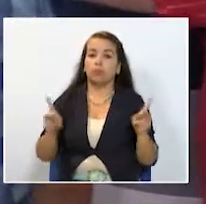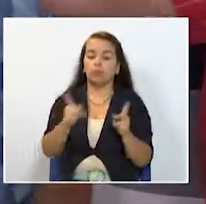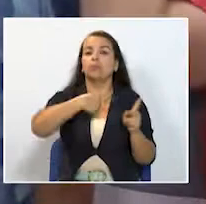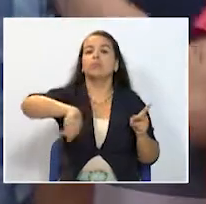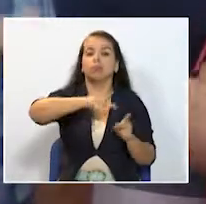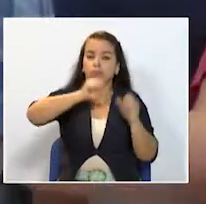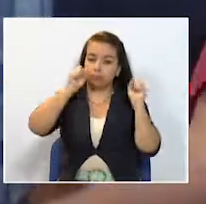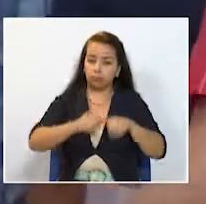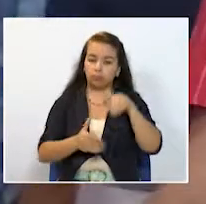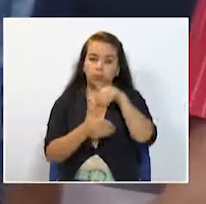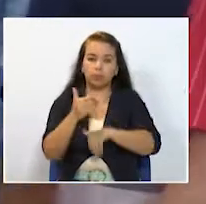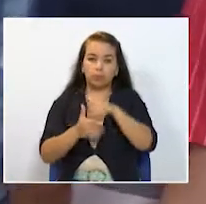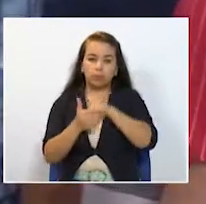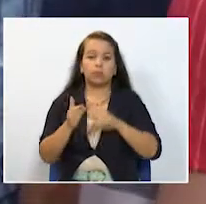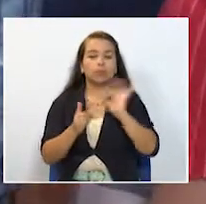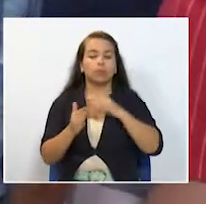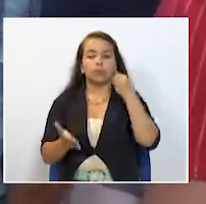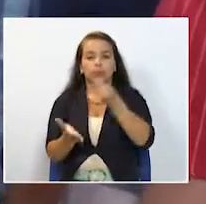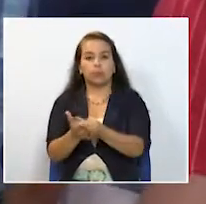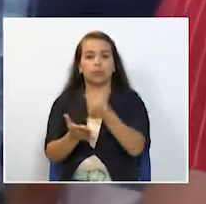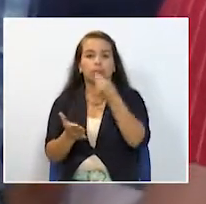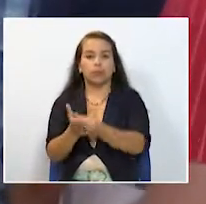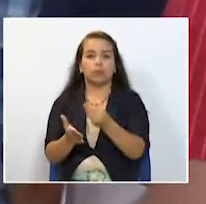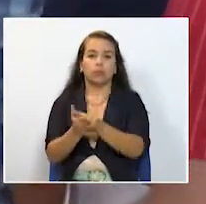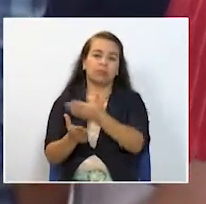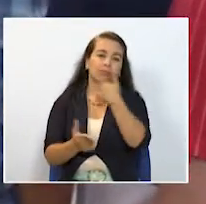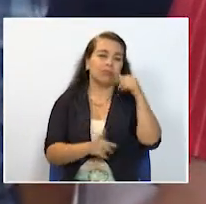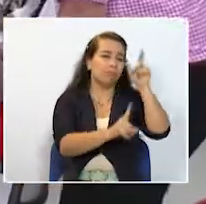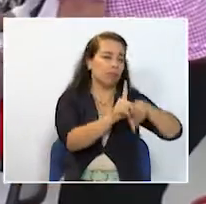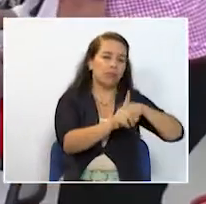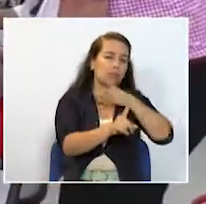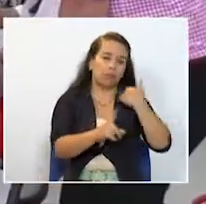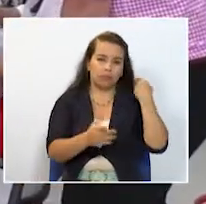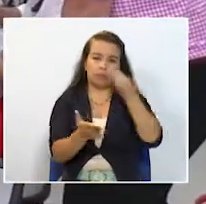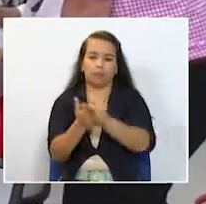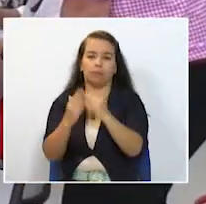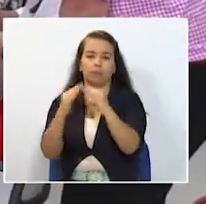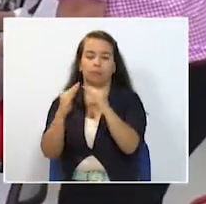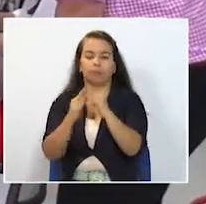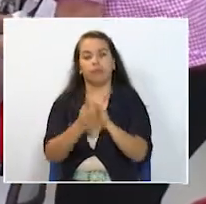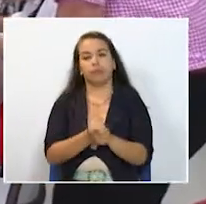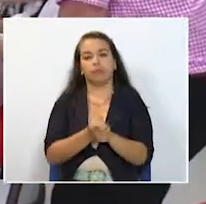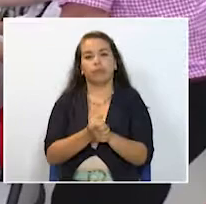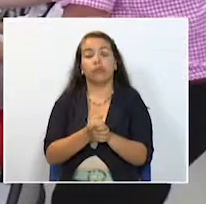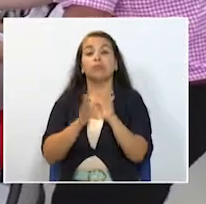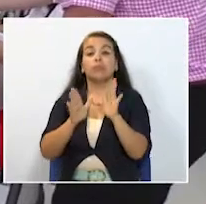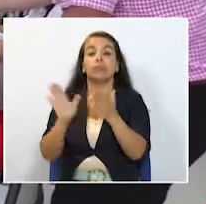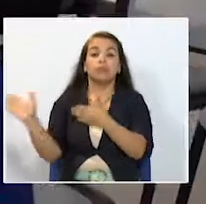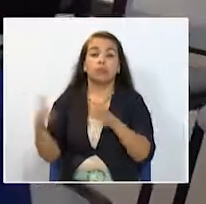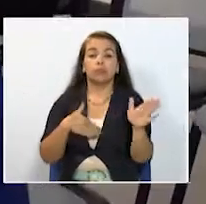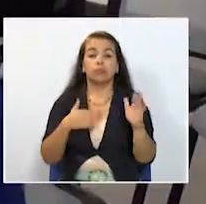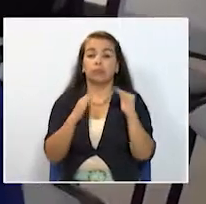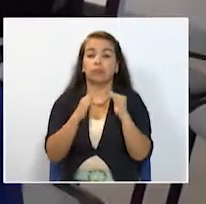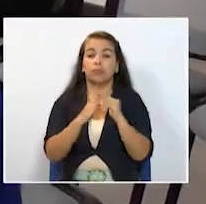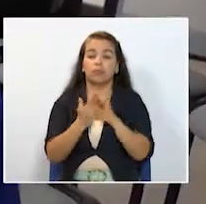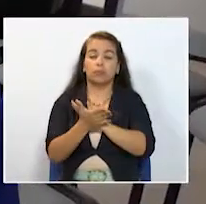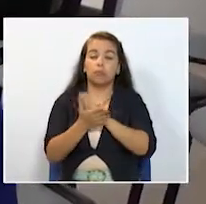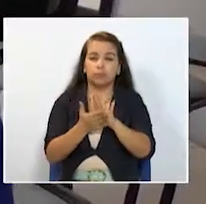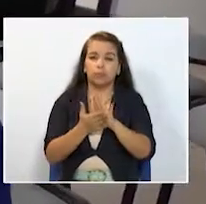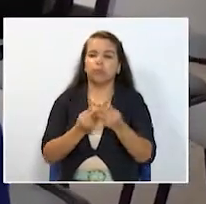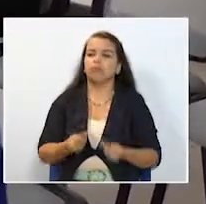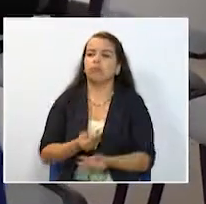tener un ahorro o van a pagar sus casas en vez de pagar un arrendamiento El programa de vivienda gratis que lidera el gobierno nacional